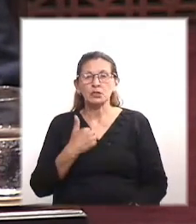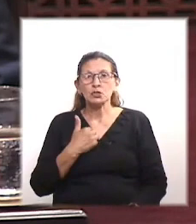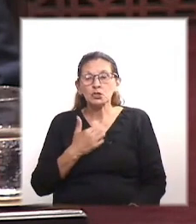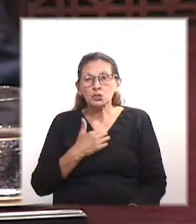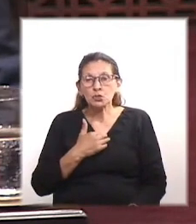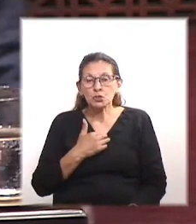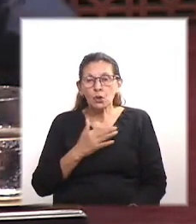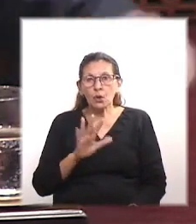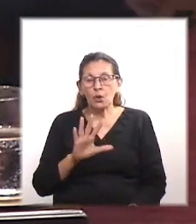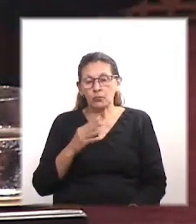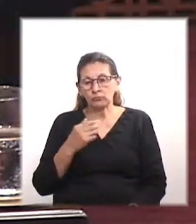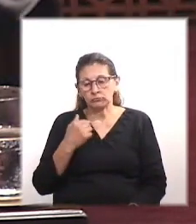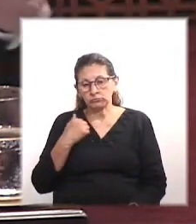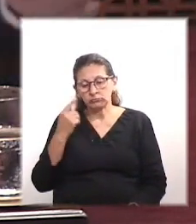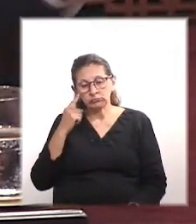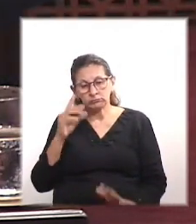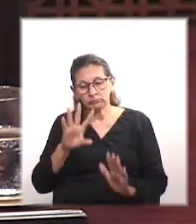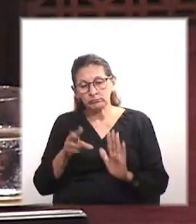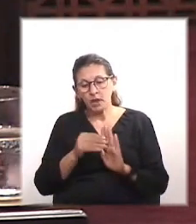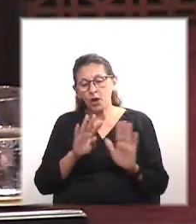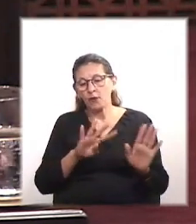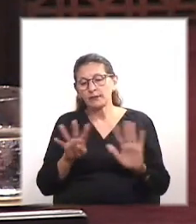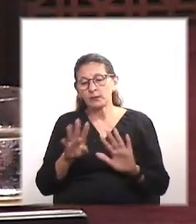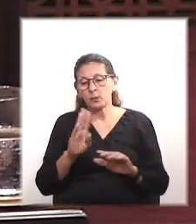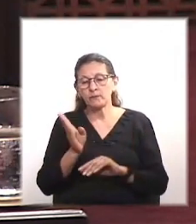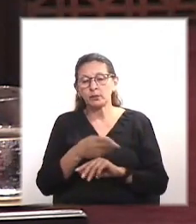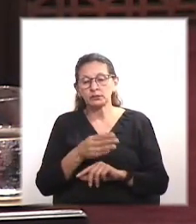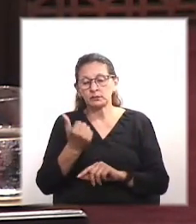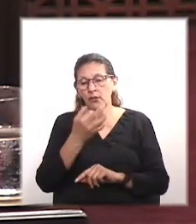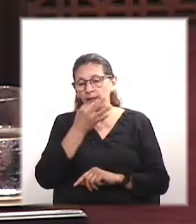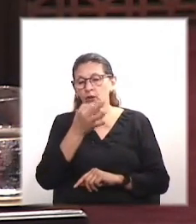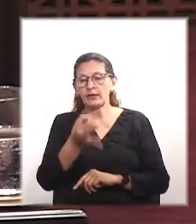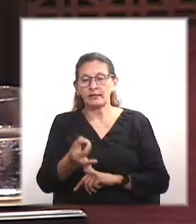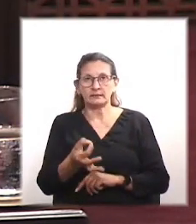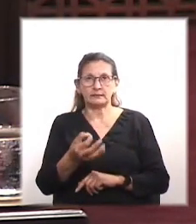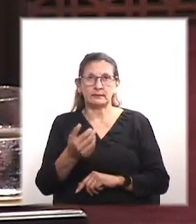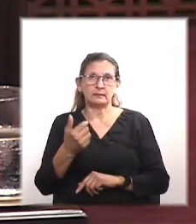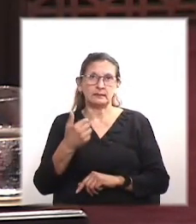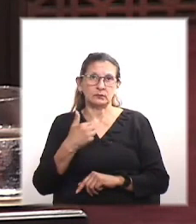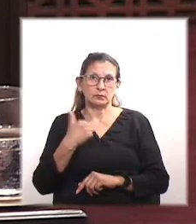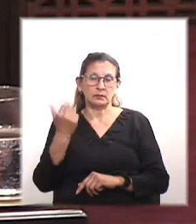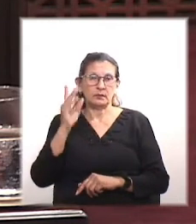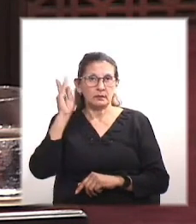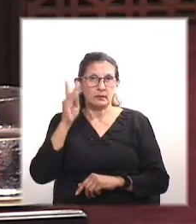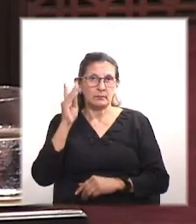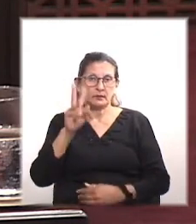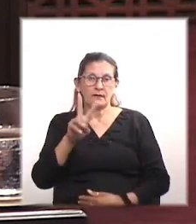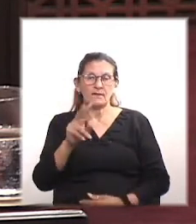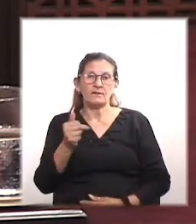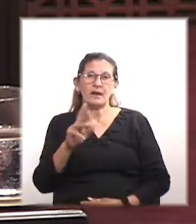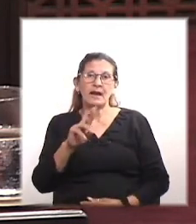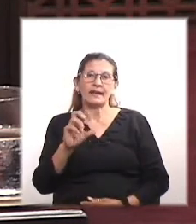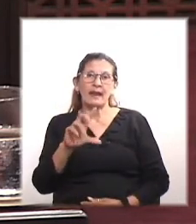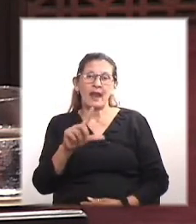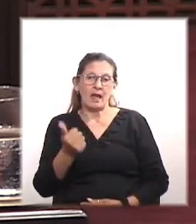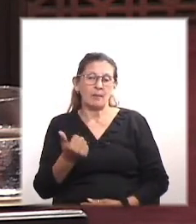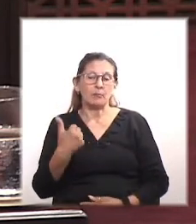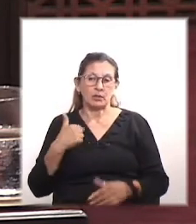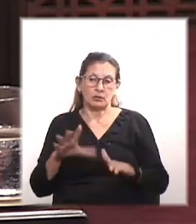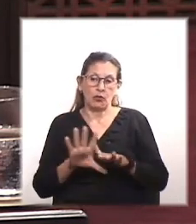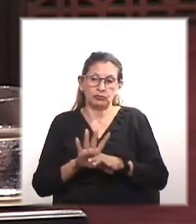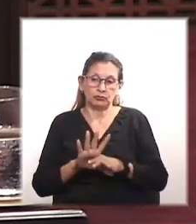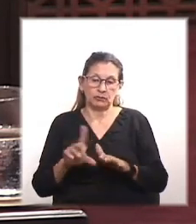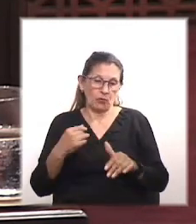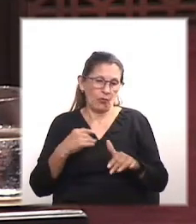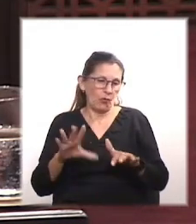Yo me acoplo en 99% lo que decía recién, y me voy a permitir aludirlo, al diputado Varela, porque coincido